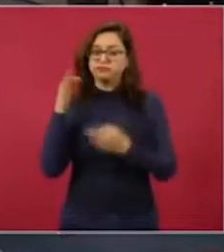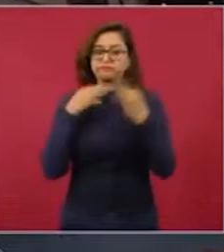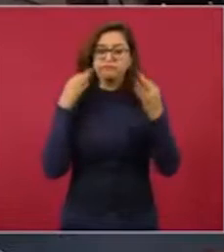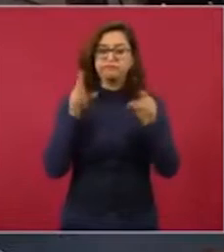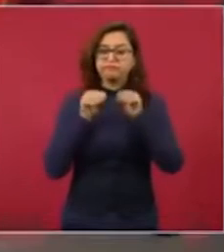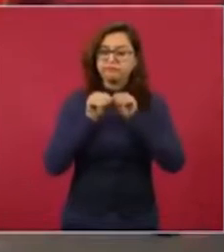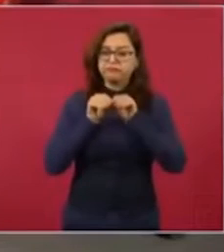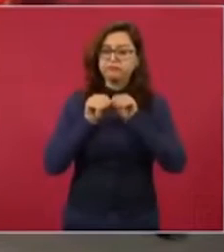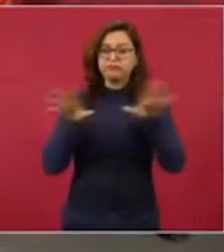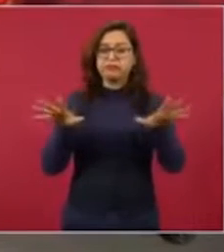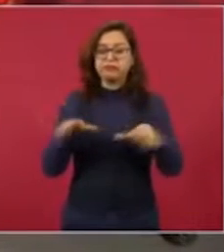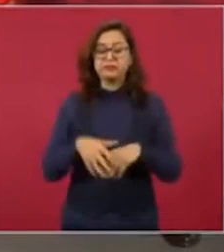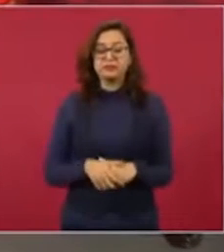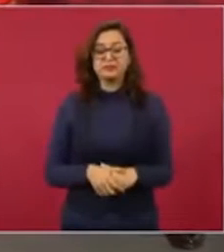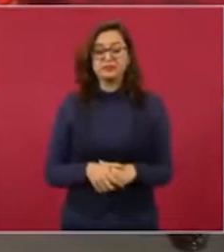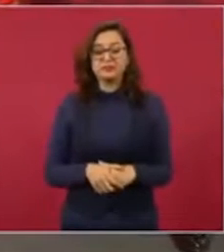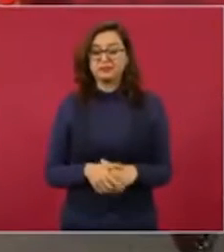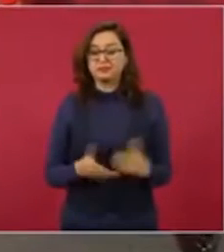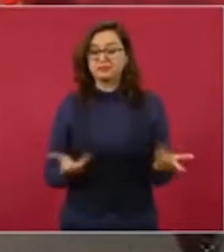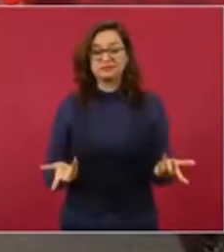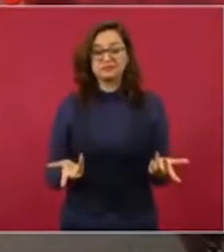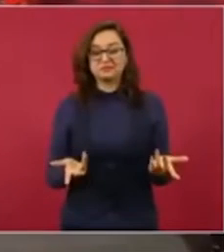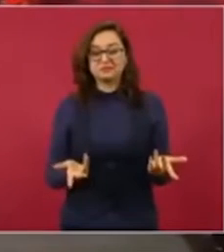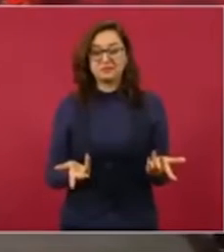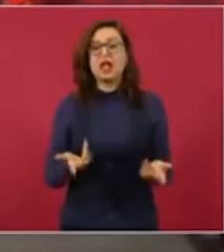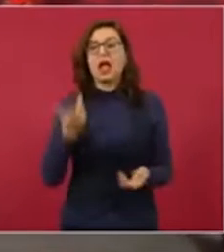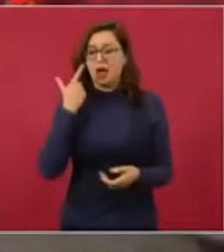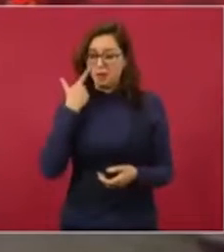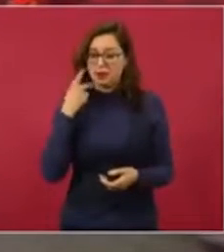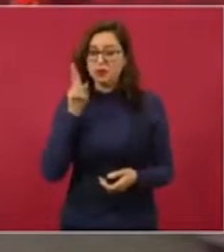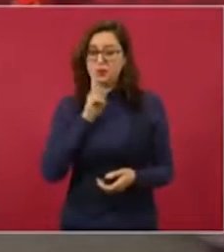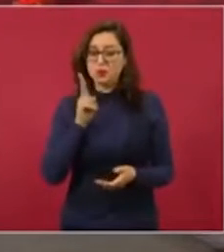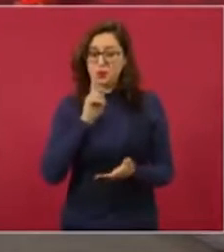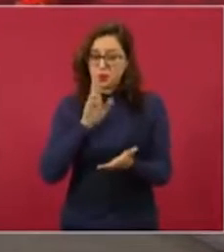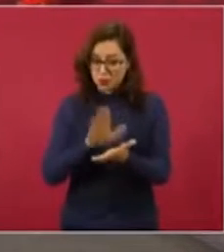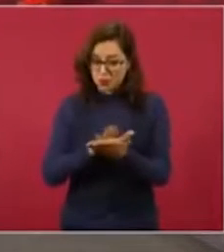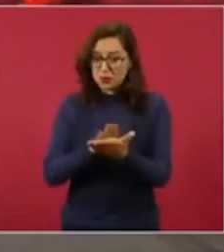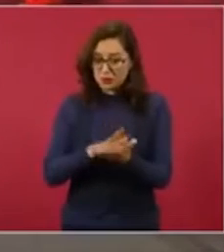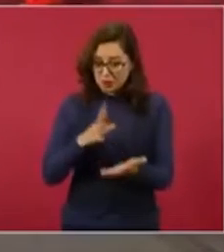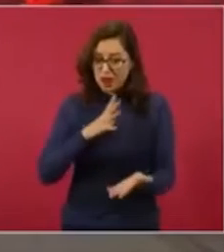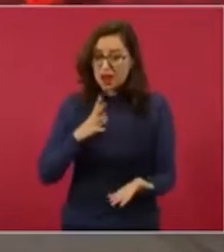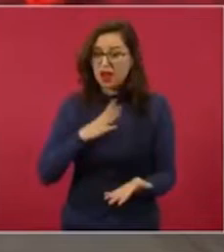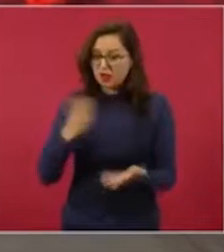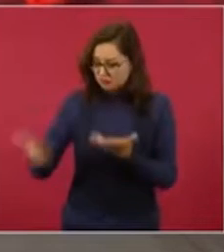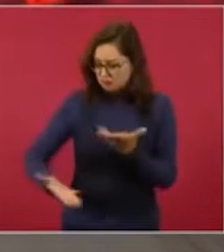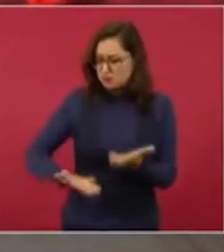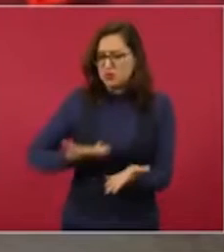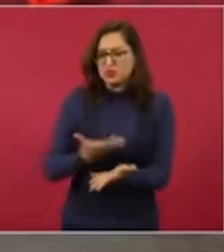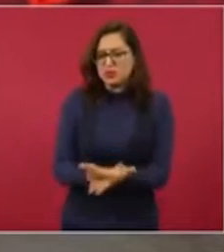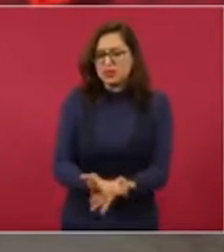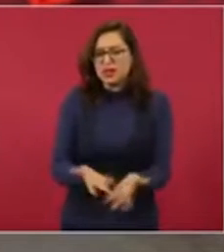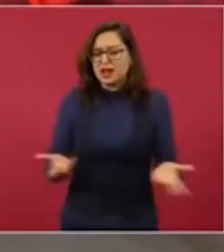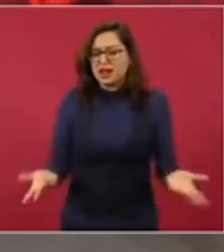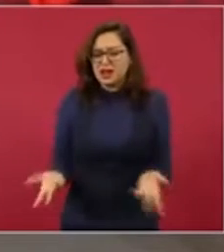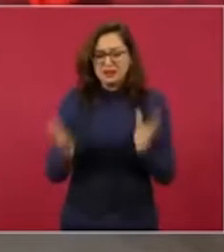Lo mismo si tienen pruebas, que las presenten.